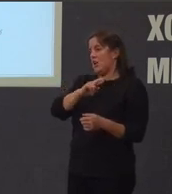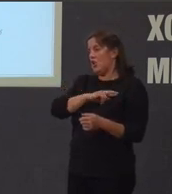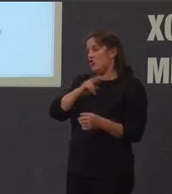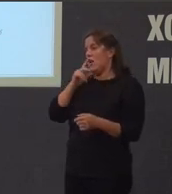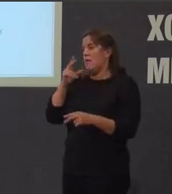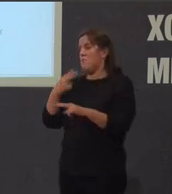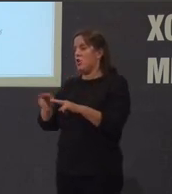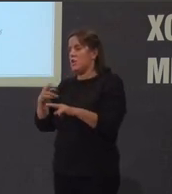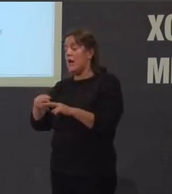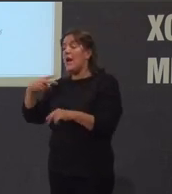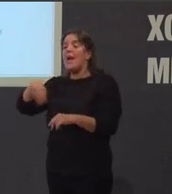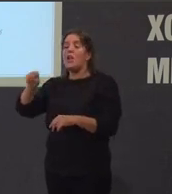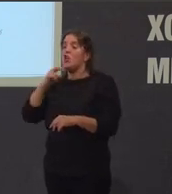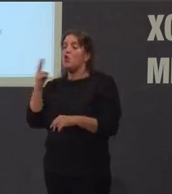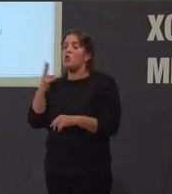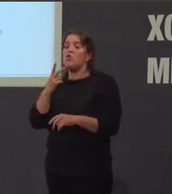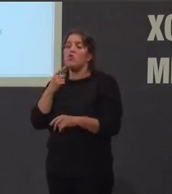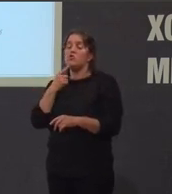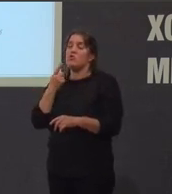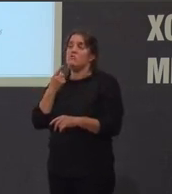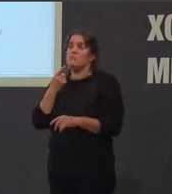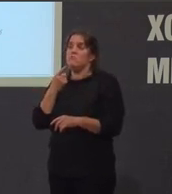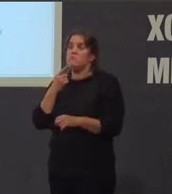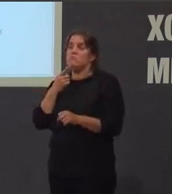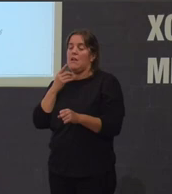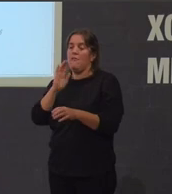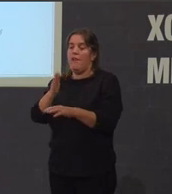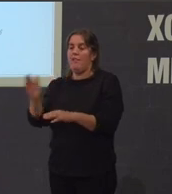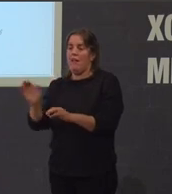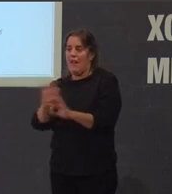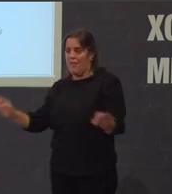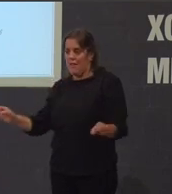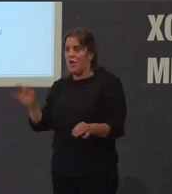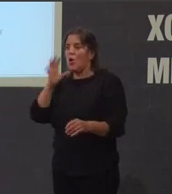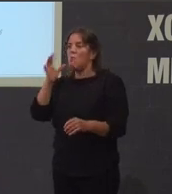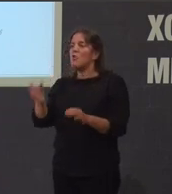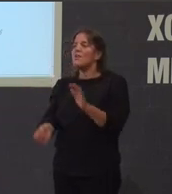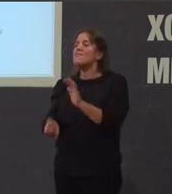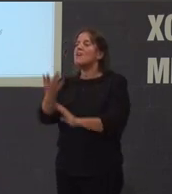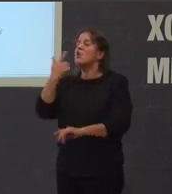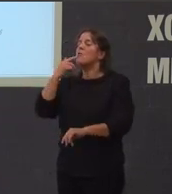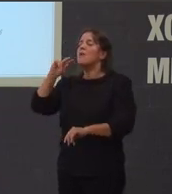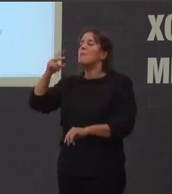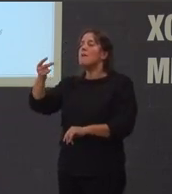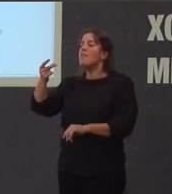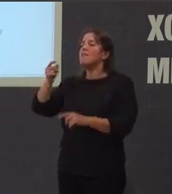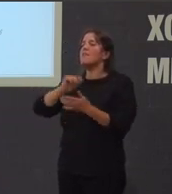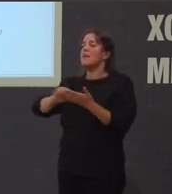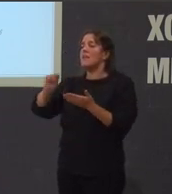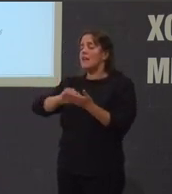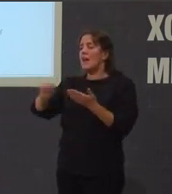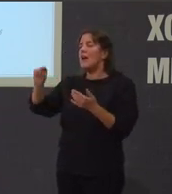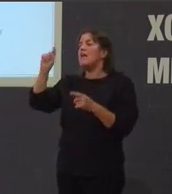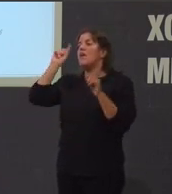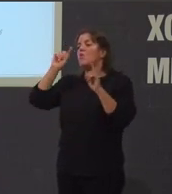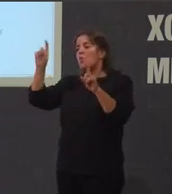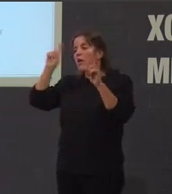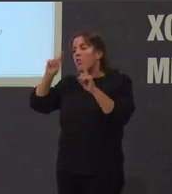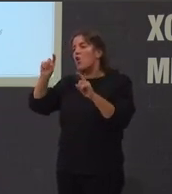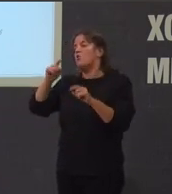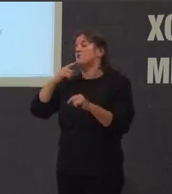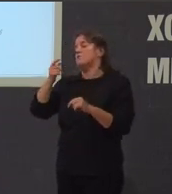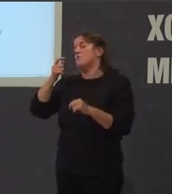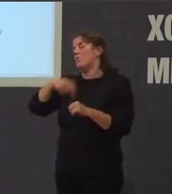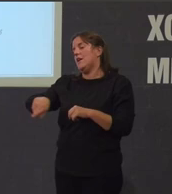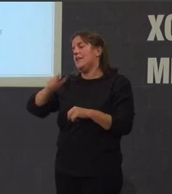Nodo non sufría ninguna das dúas pois non lle facía falta Nodo foi creado pola Vicesecretaría de Educación Popular do Régime